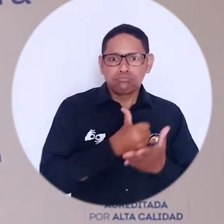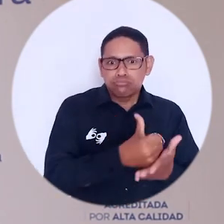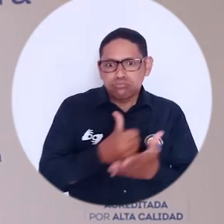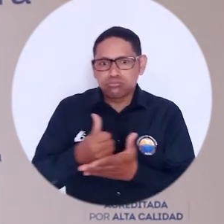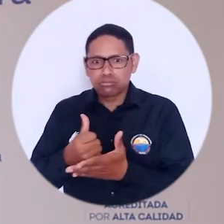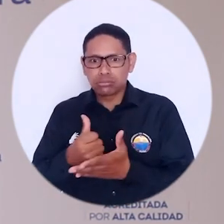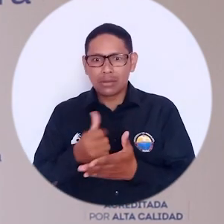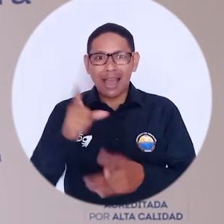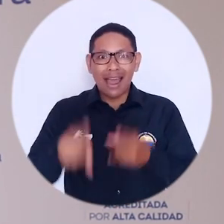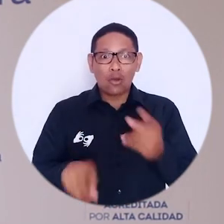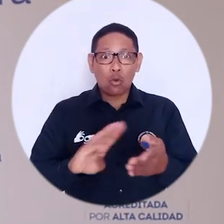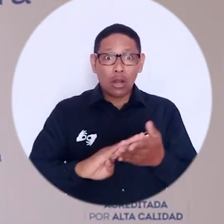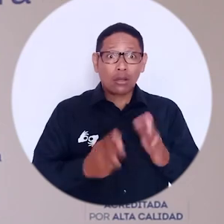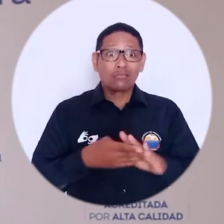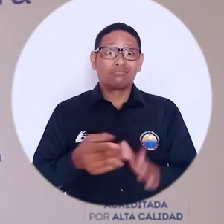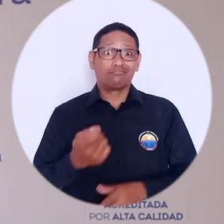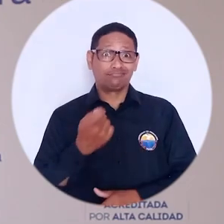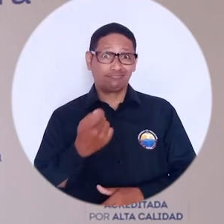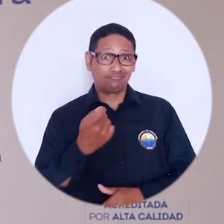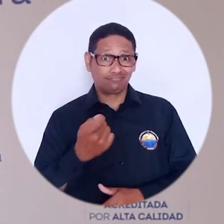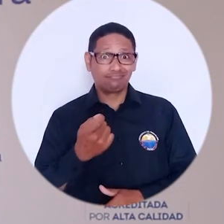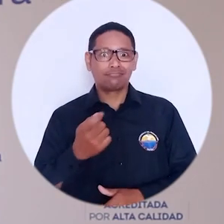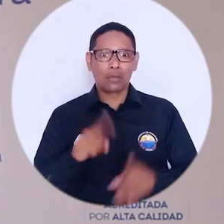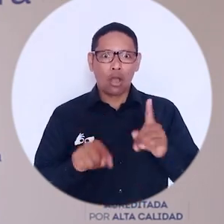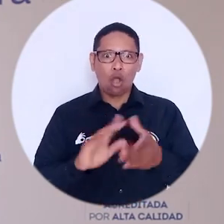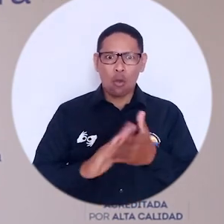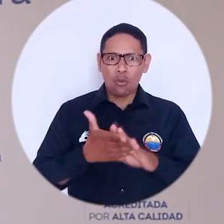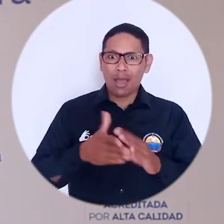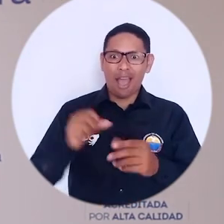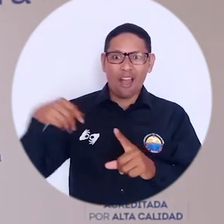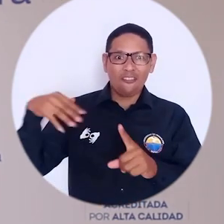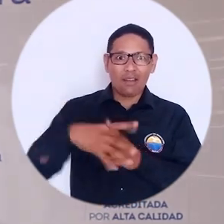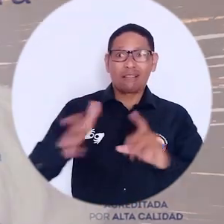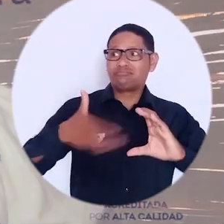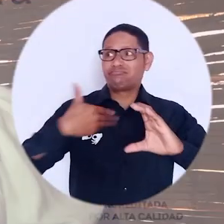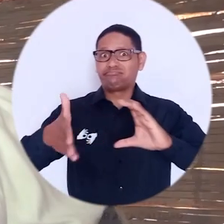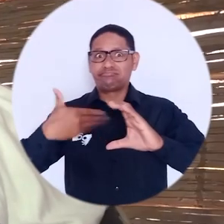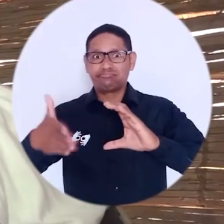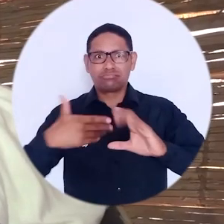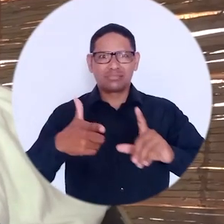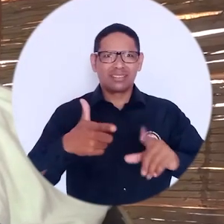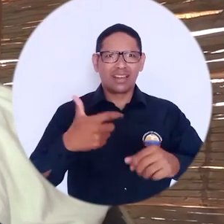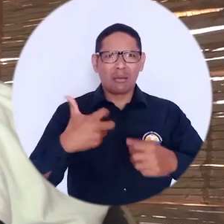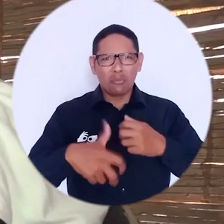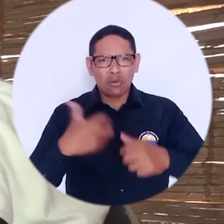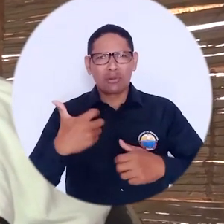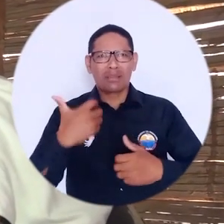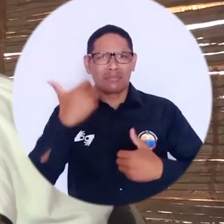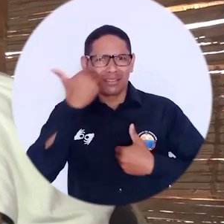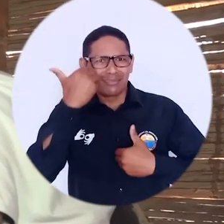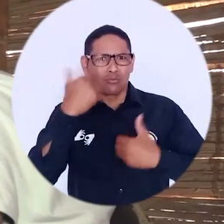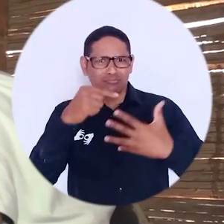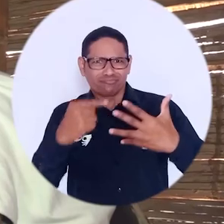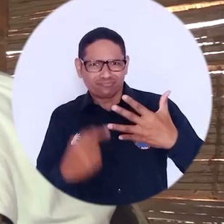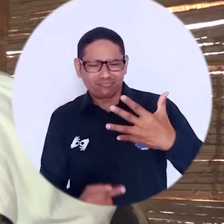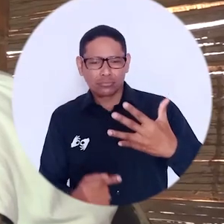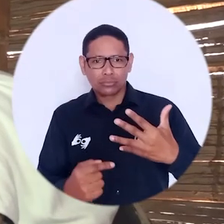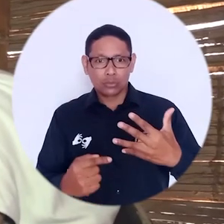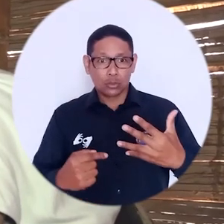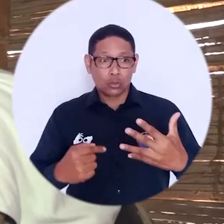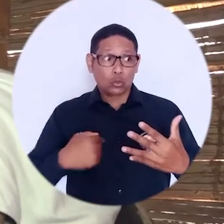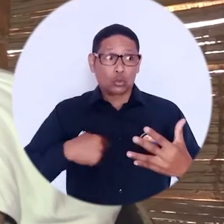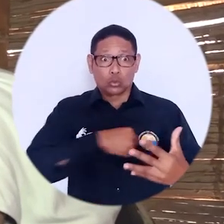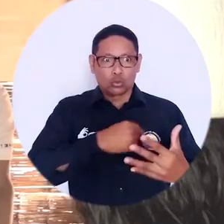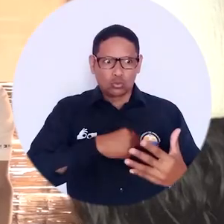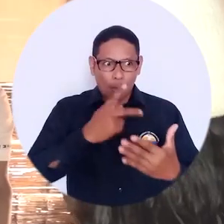vulnerables, a comunidades que están viviendo los impactos del cambio climático, que tienen dificultades de salud. Nos interesó mucho este proyecto porque fuera de